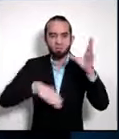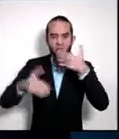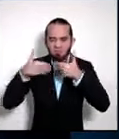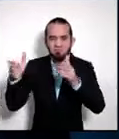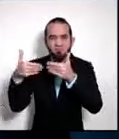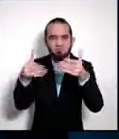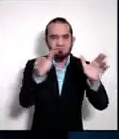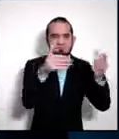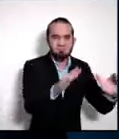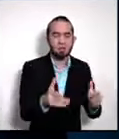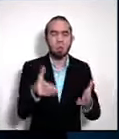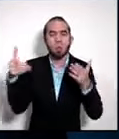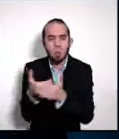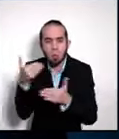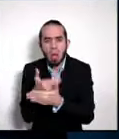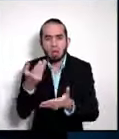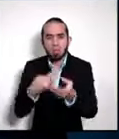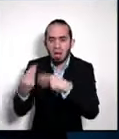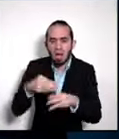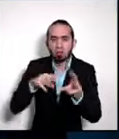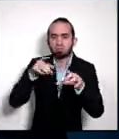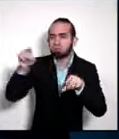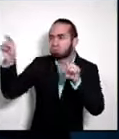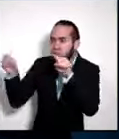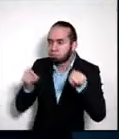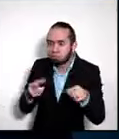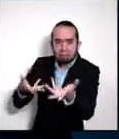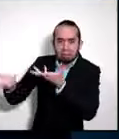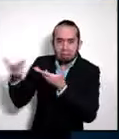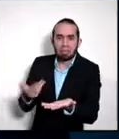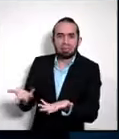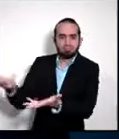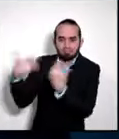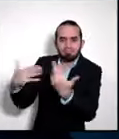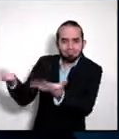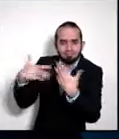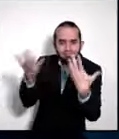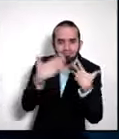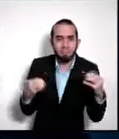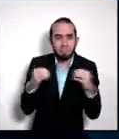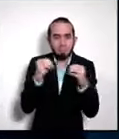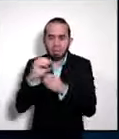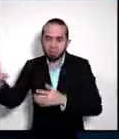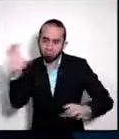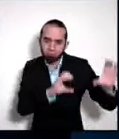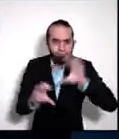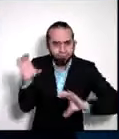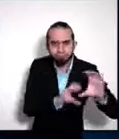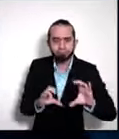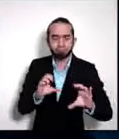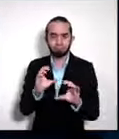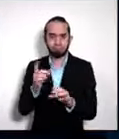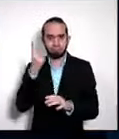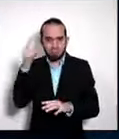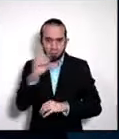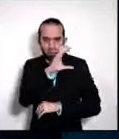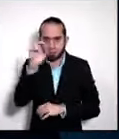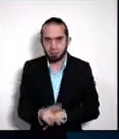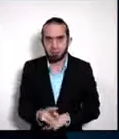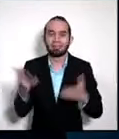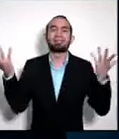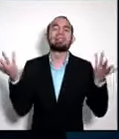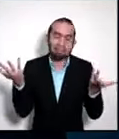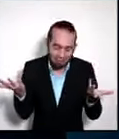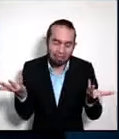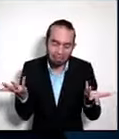buscando nuevos mercados que generen más inversión en el país. Es por eso que la inversión llega a Costa